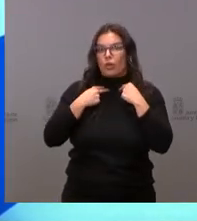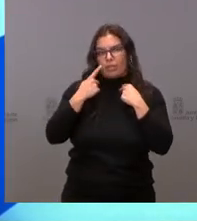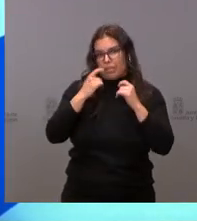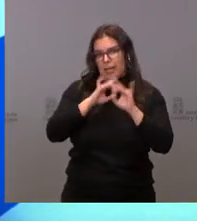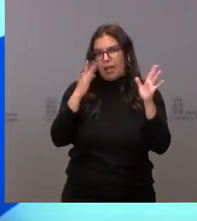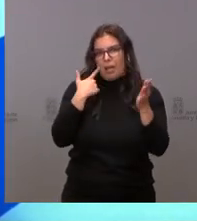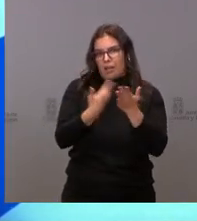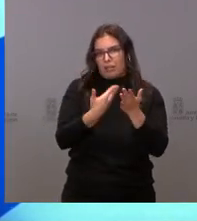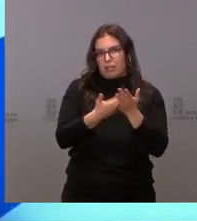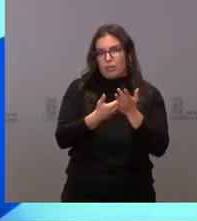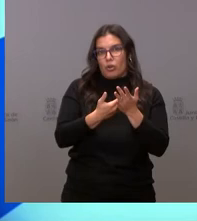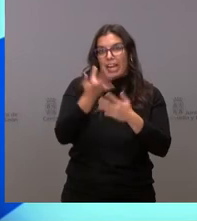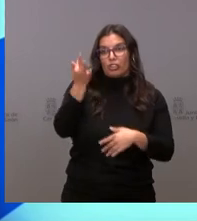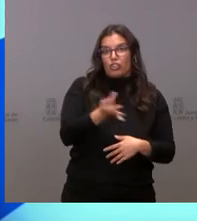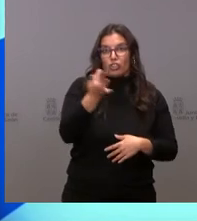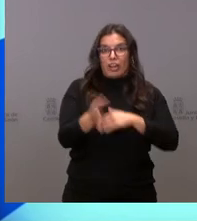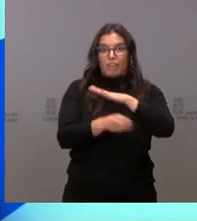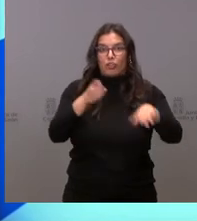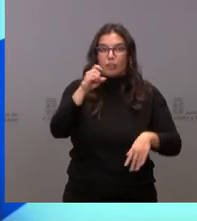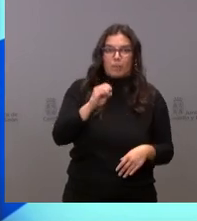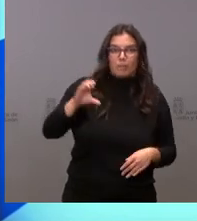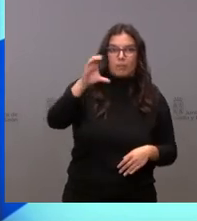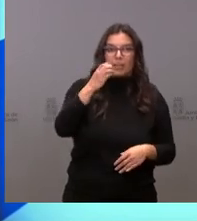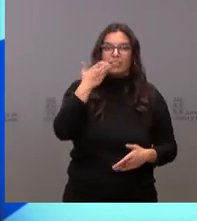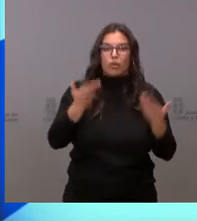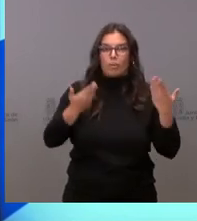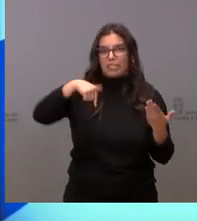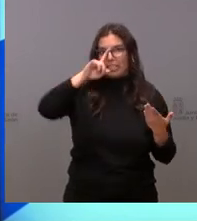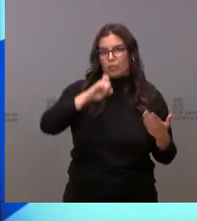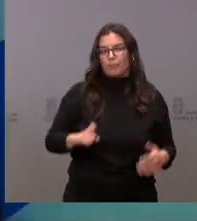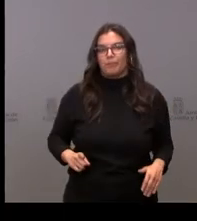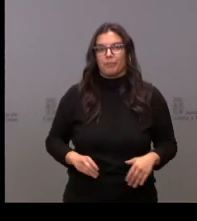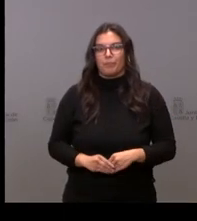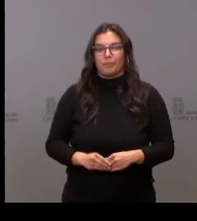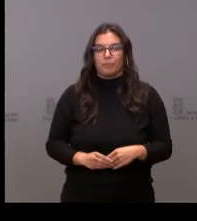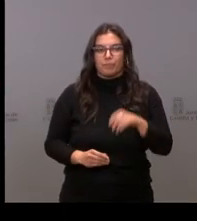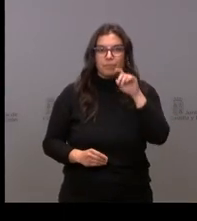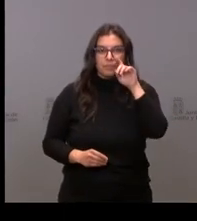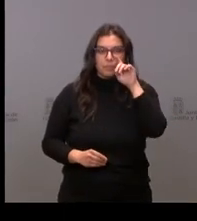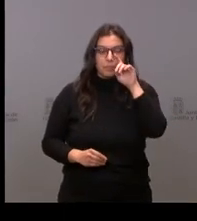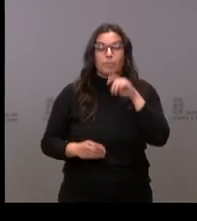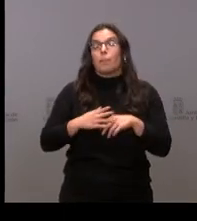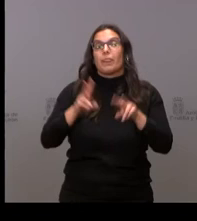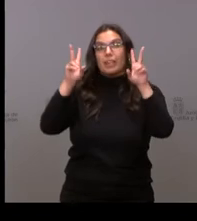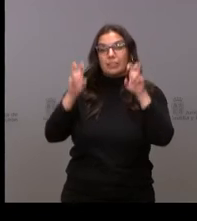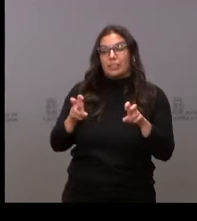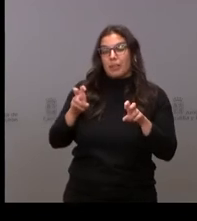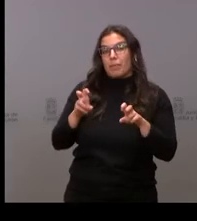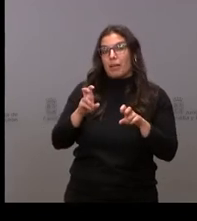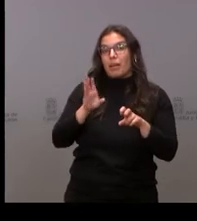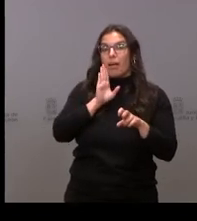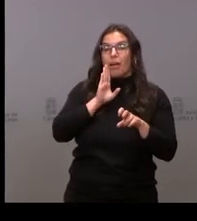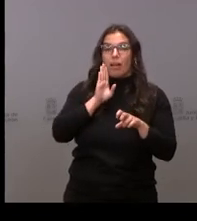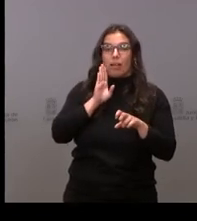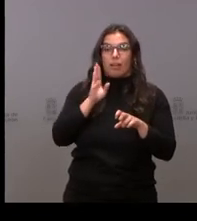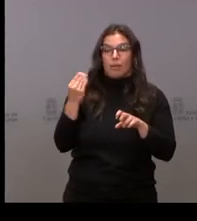en el volumen total de los fondos y en el incremento respecto del ejercicio actual Con respecto a la pregunta de por Ávila porque antes bueno no